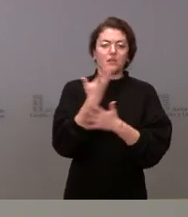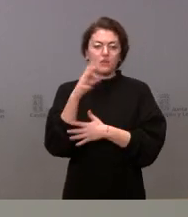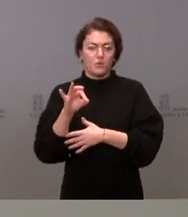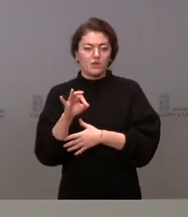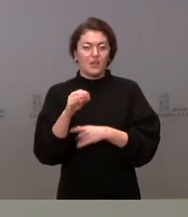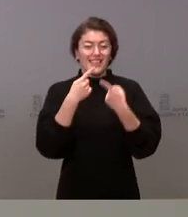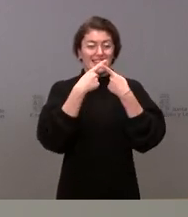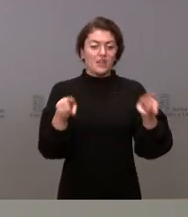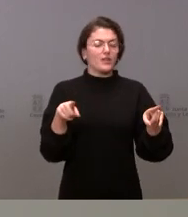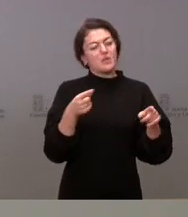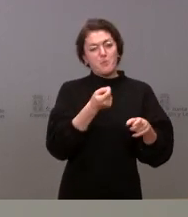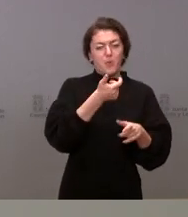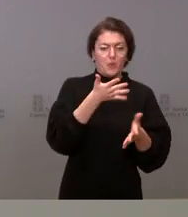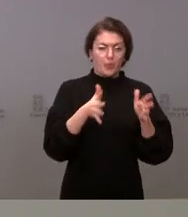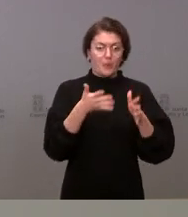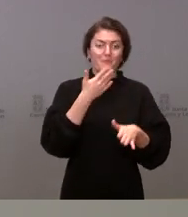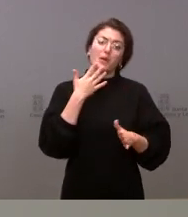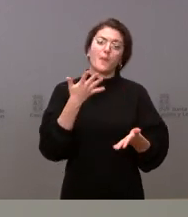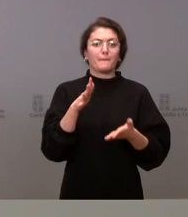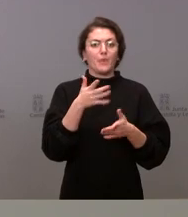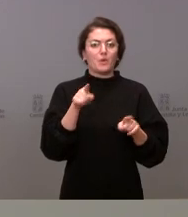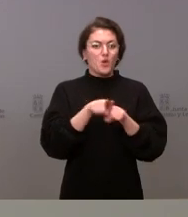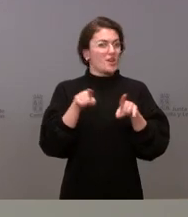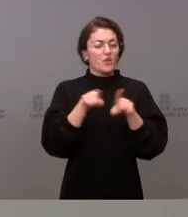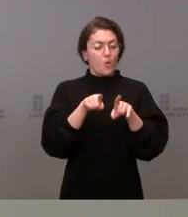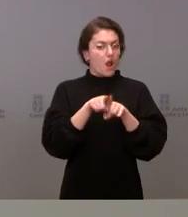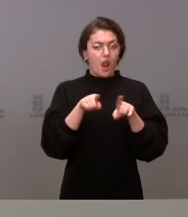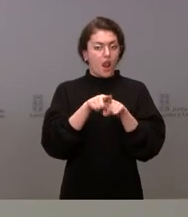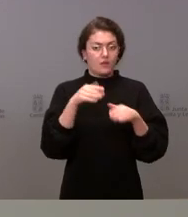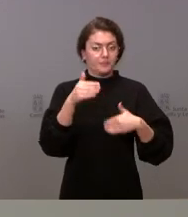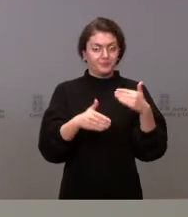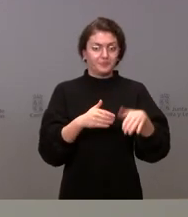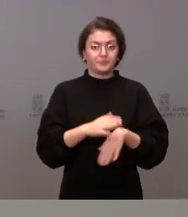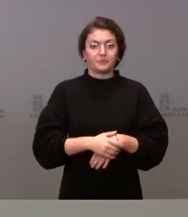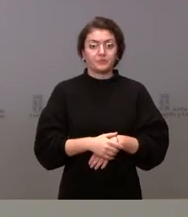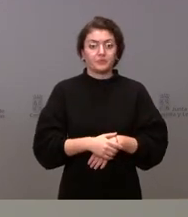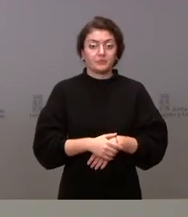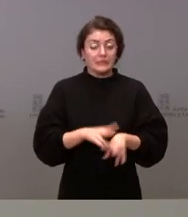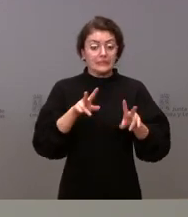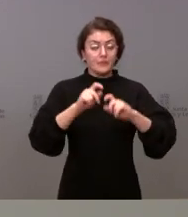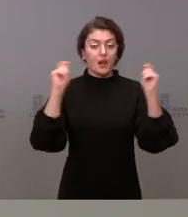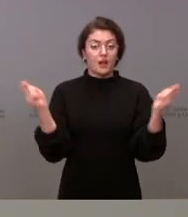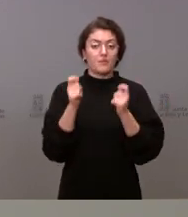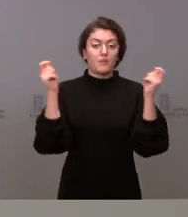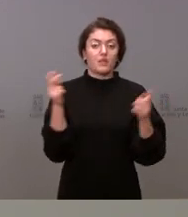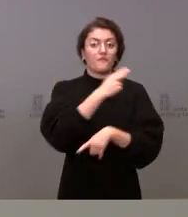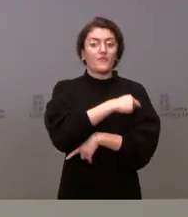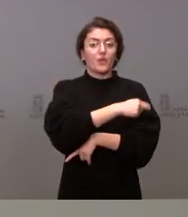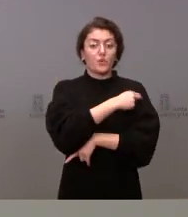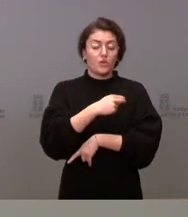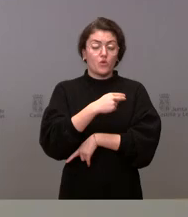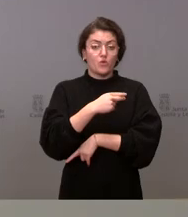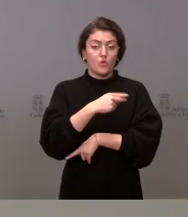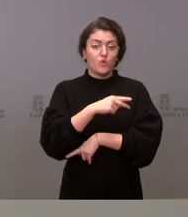son menores, pero sigue la misma tónica. En relación a la campaña de vacunación, que para nosotros es,